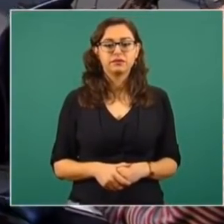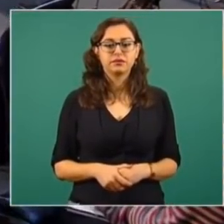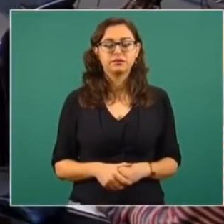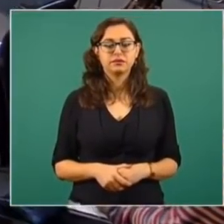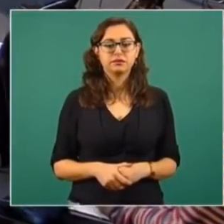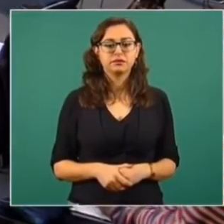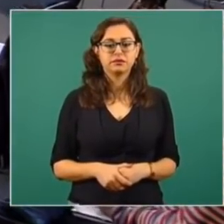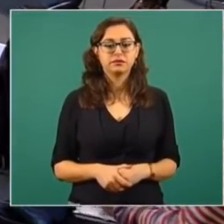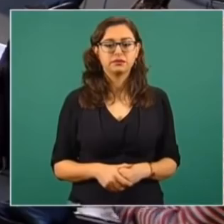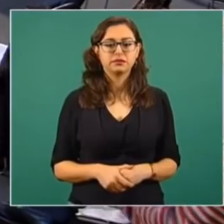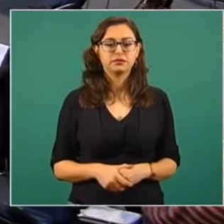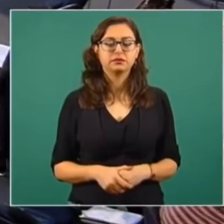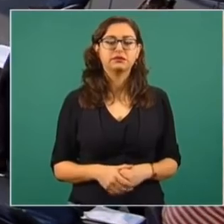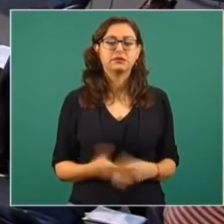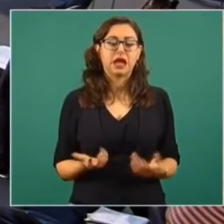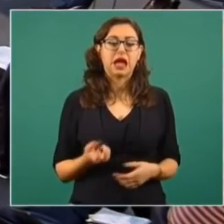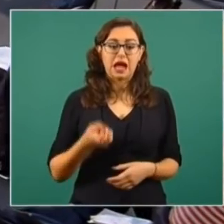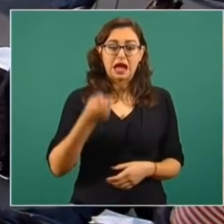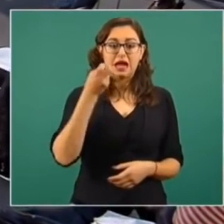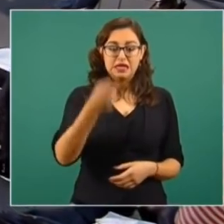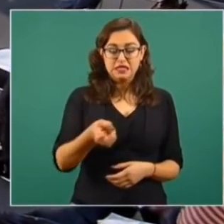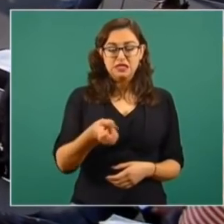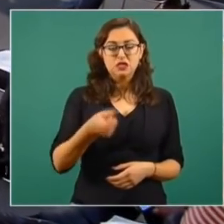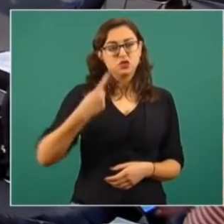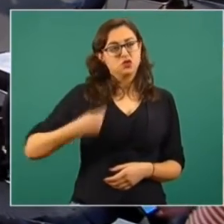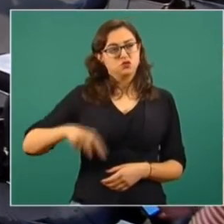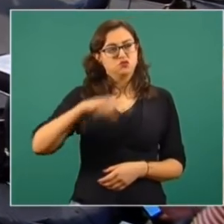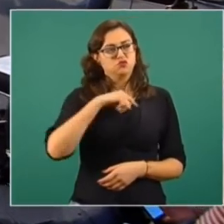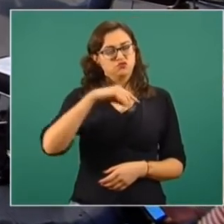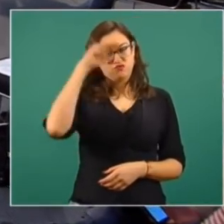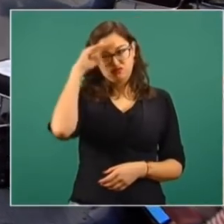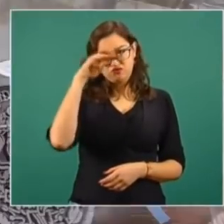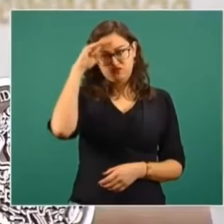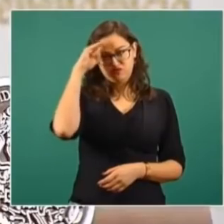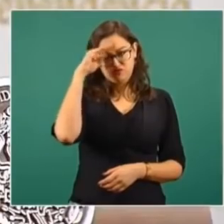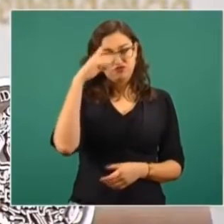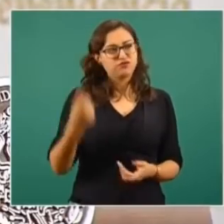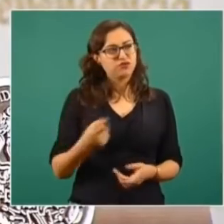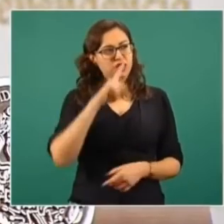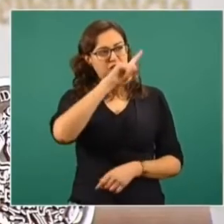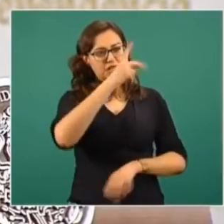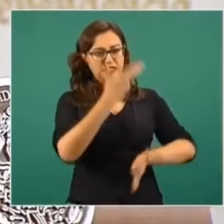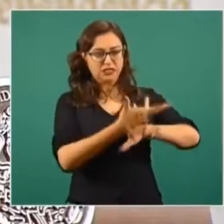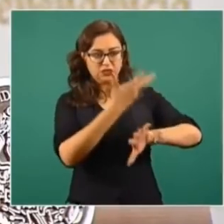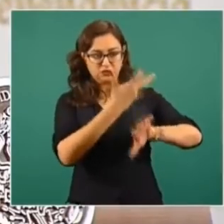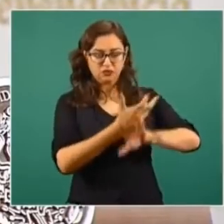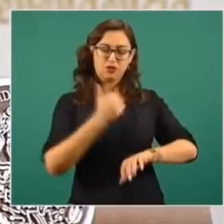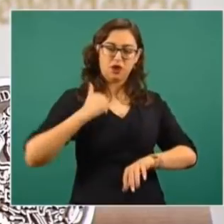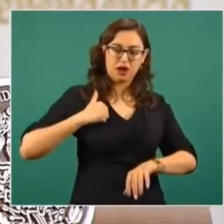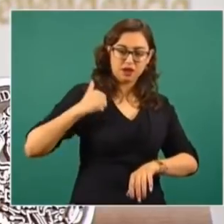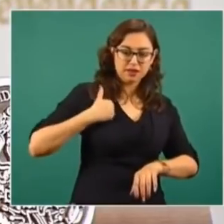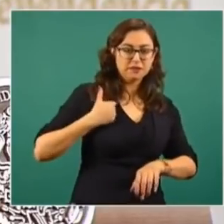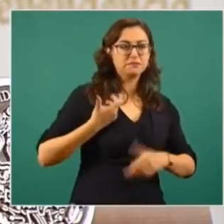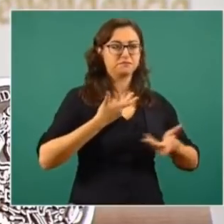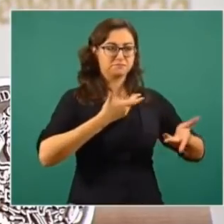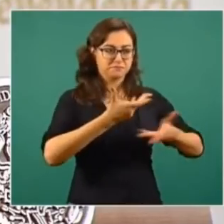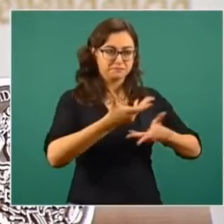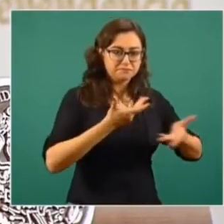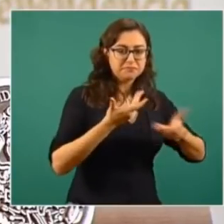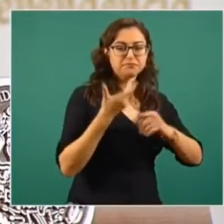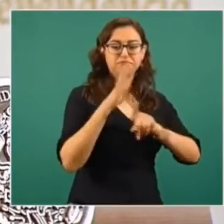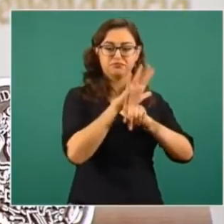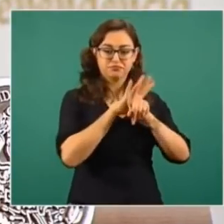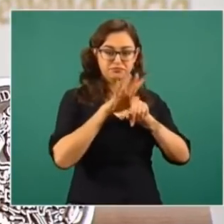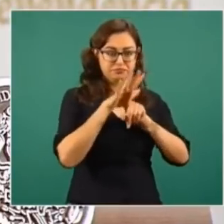cosa de seguir convenciendo a nuestros vecinos de la importancia de que no